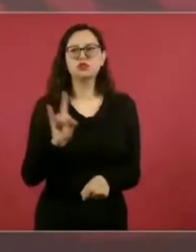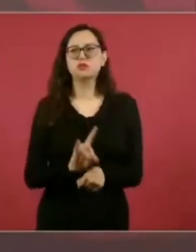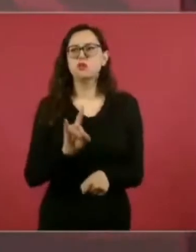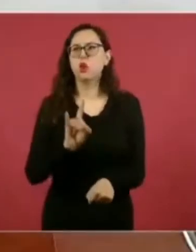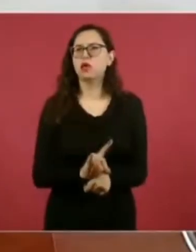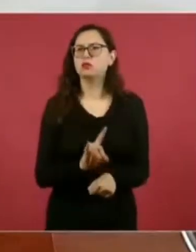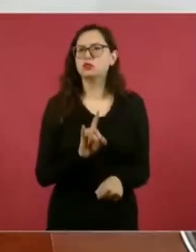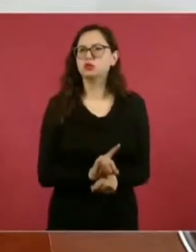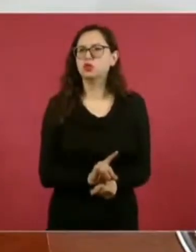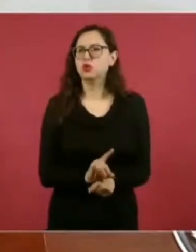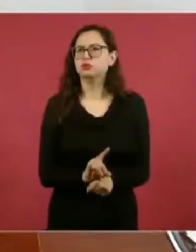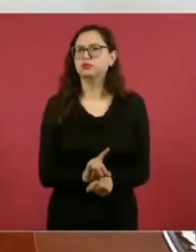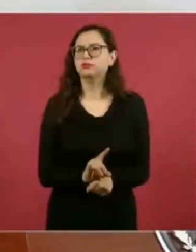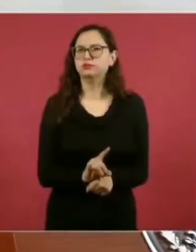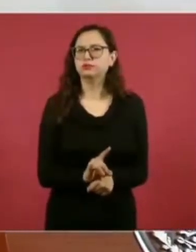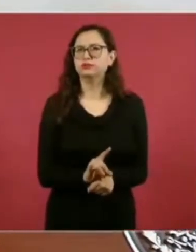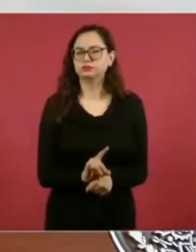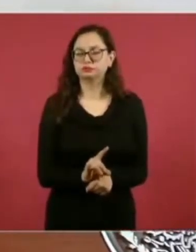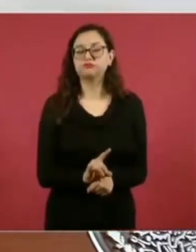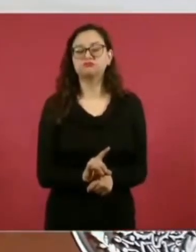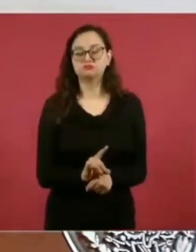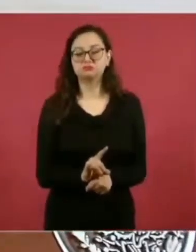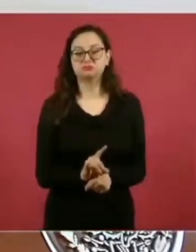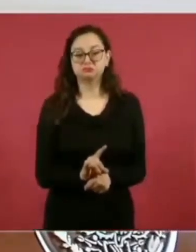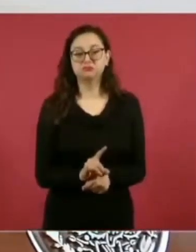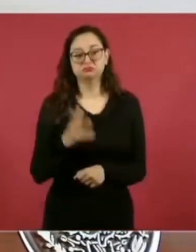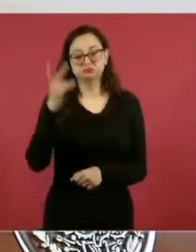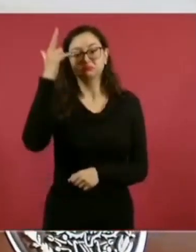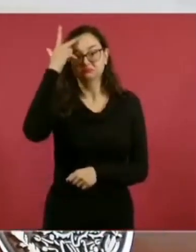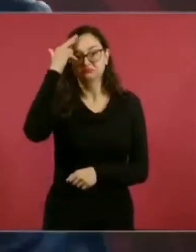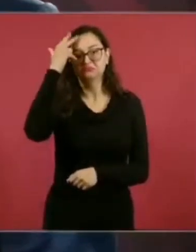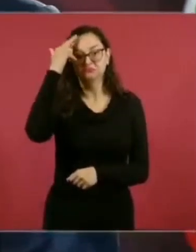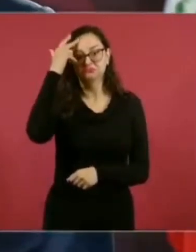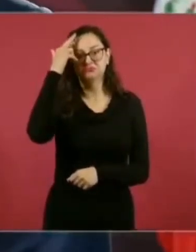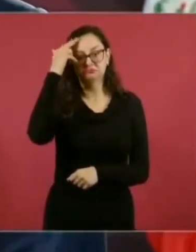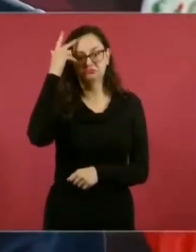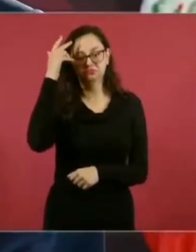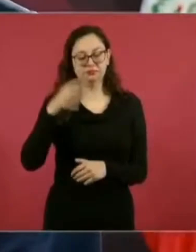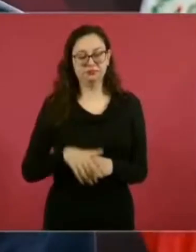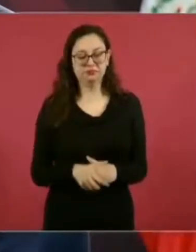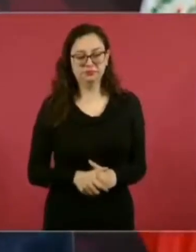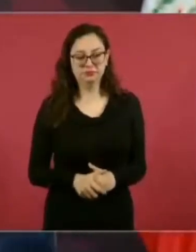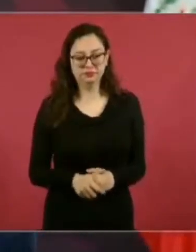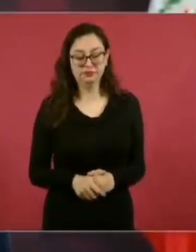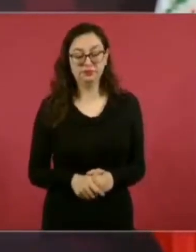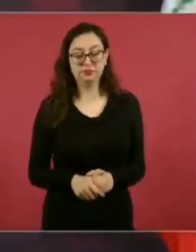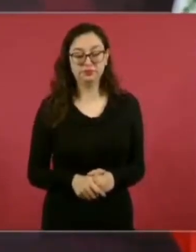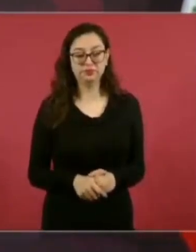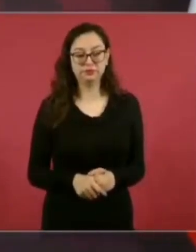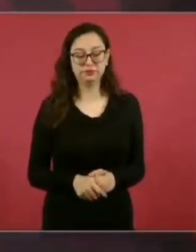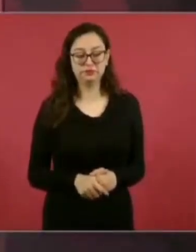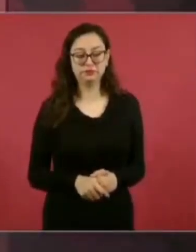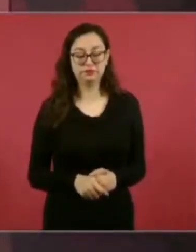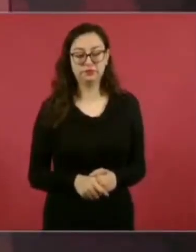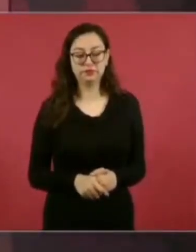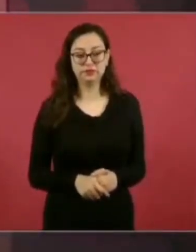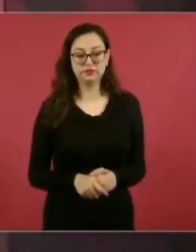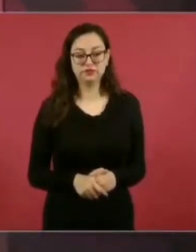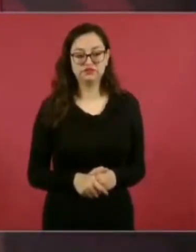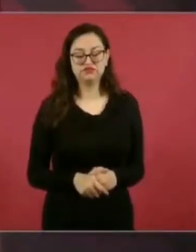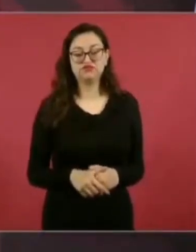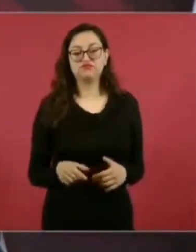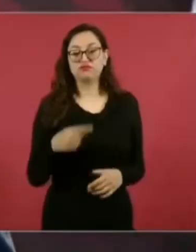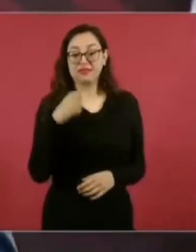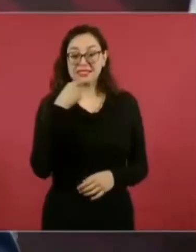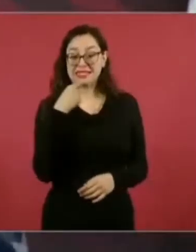fue Porfirio Díaz, que decía una cosa